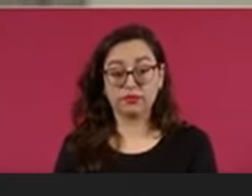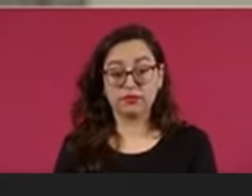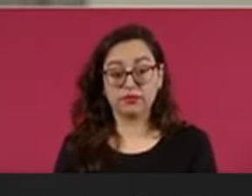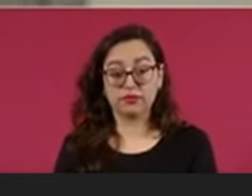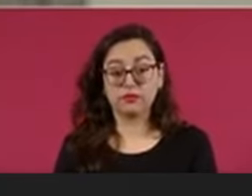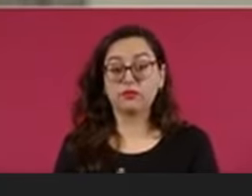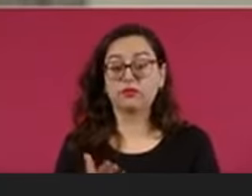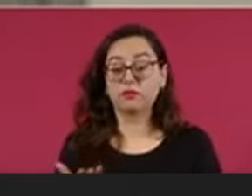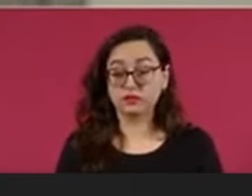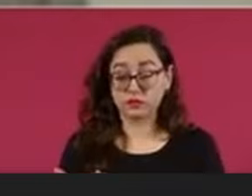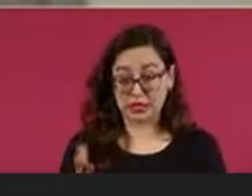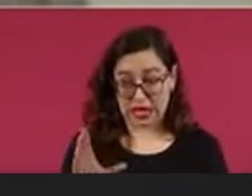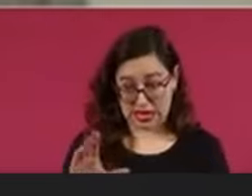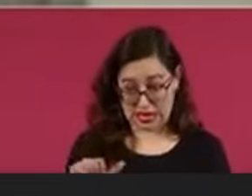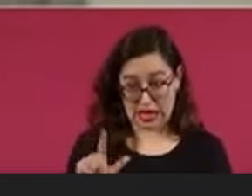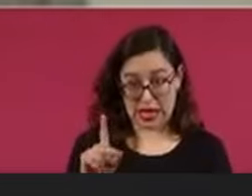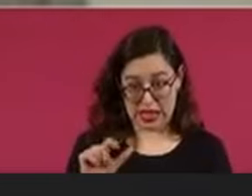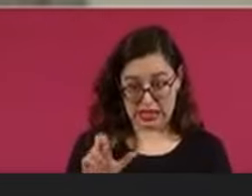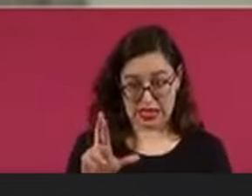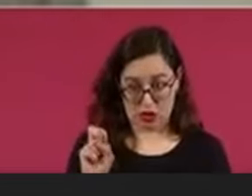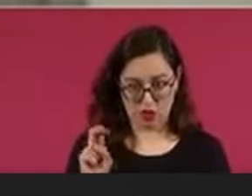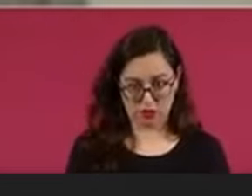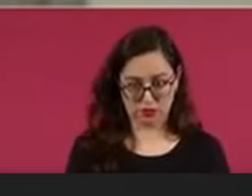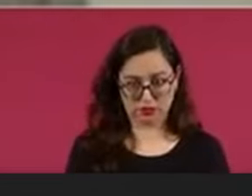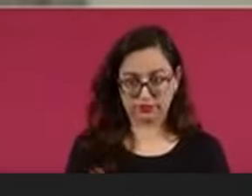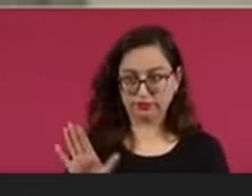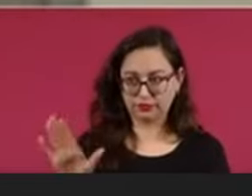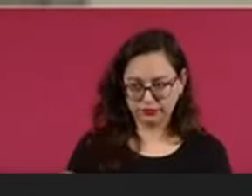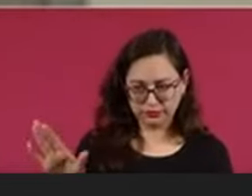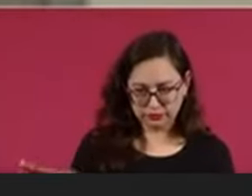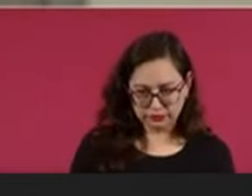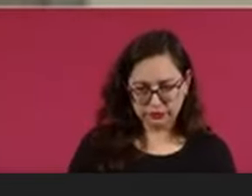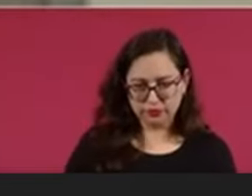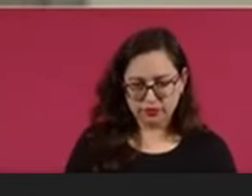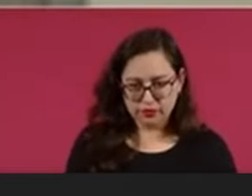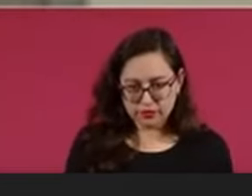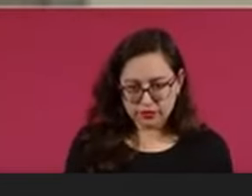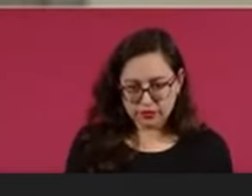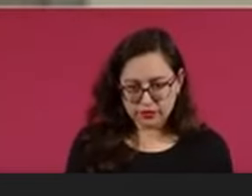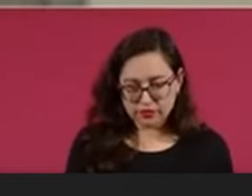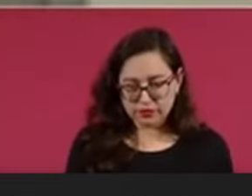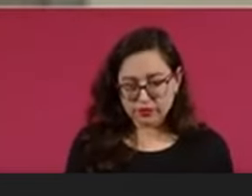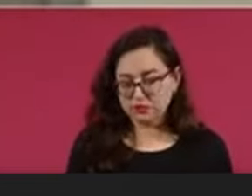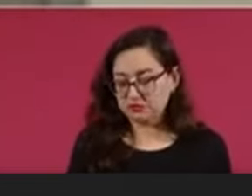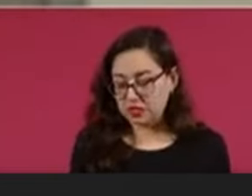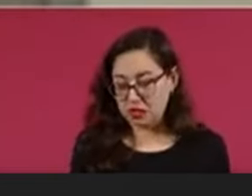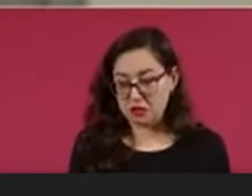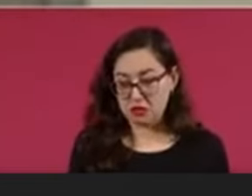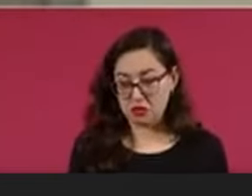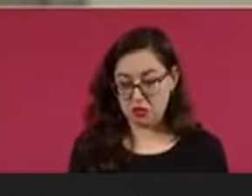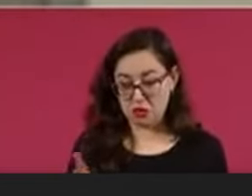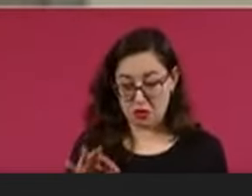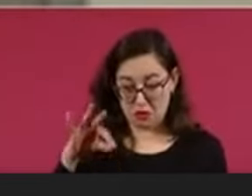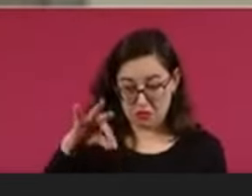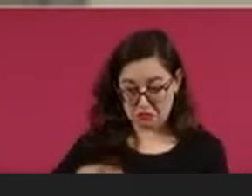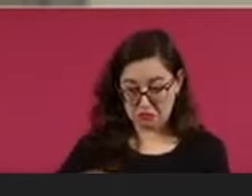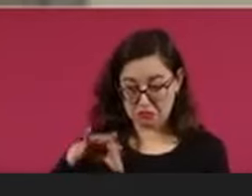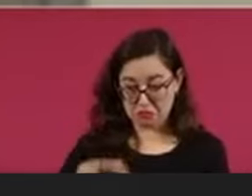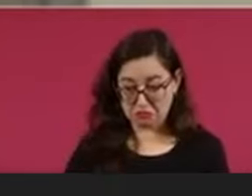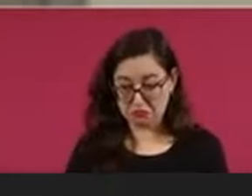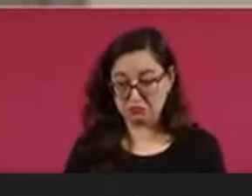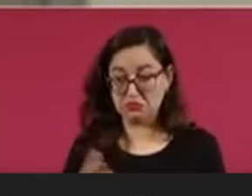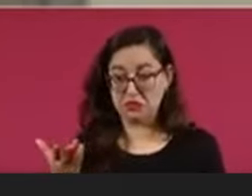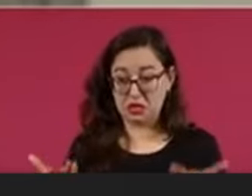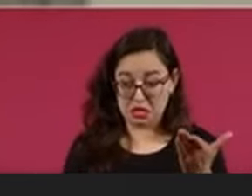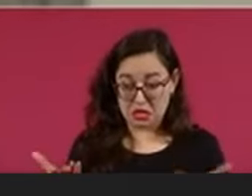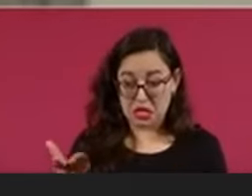Como usted comprenderá, yo nunca podré decir que estas elecciones fueron equitativas,